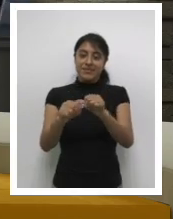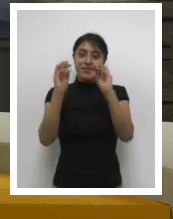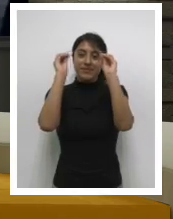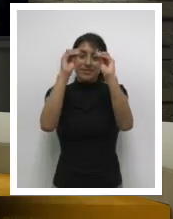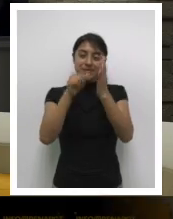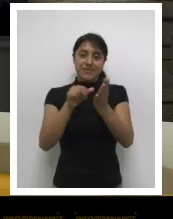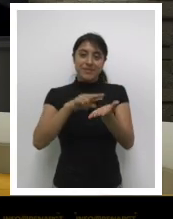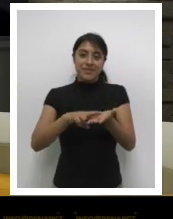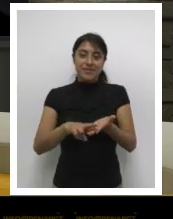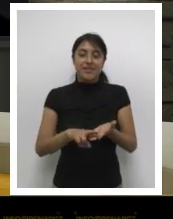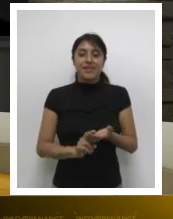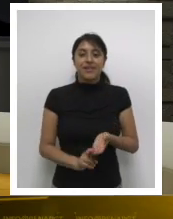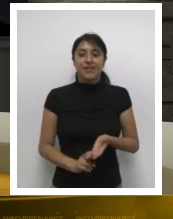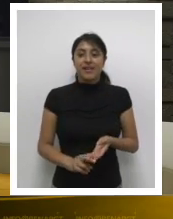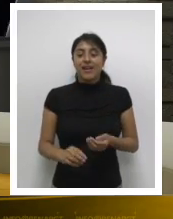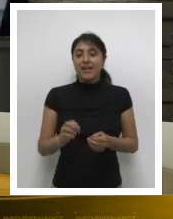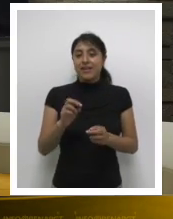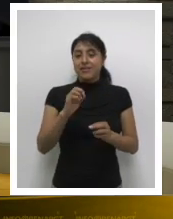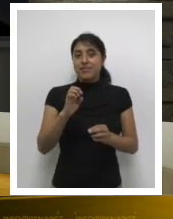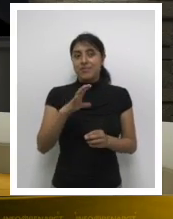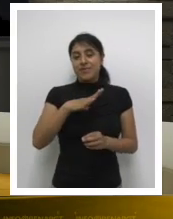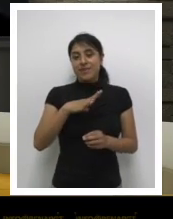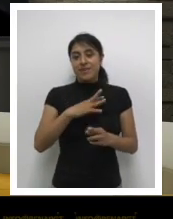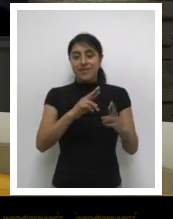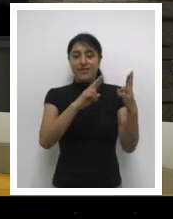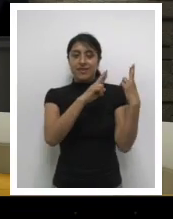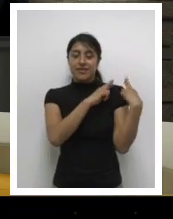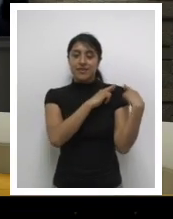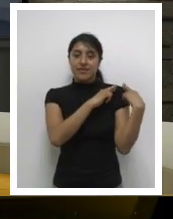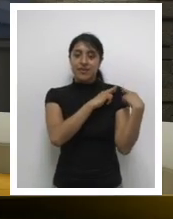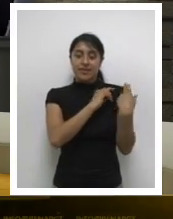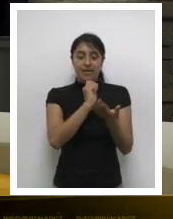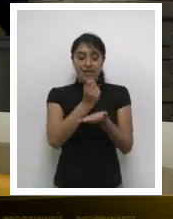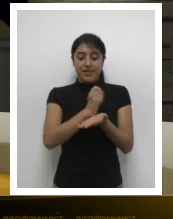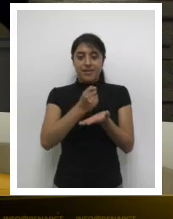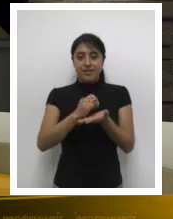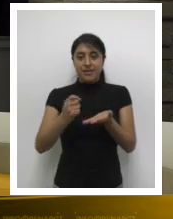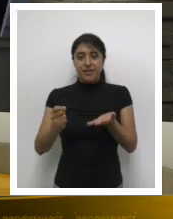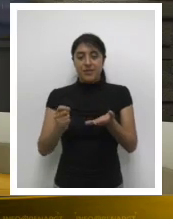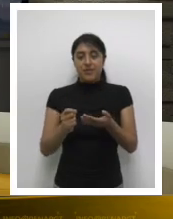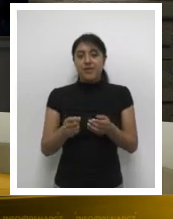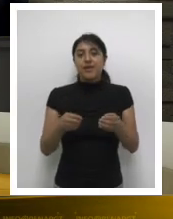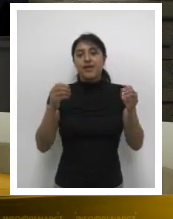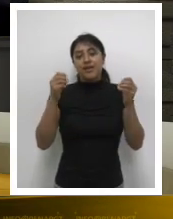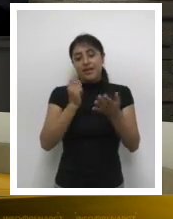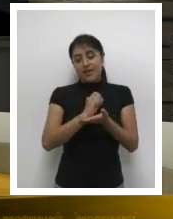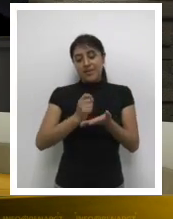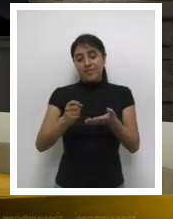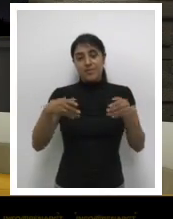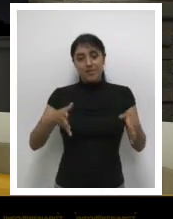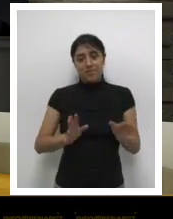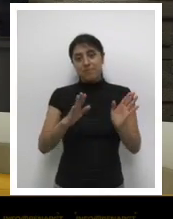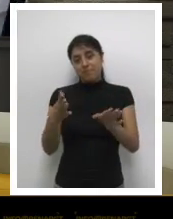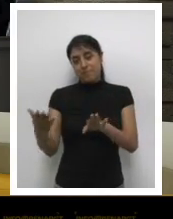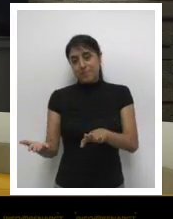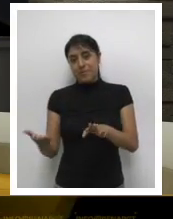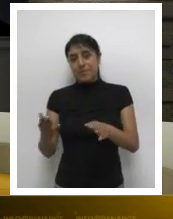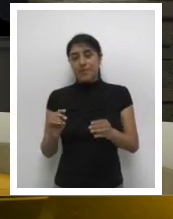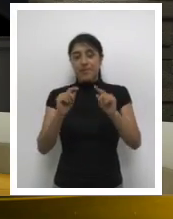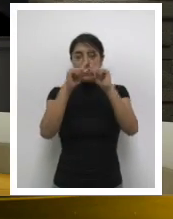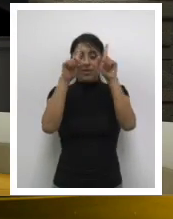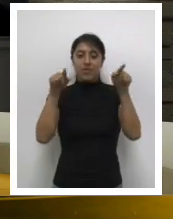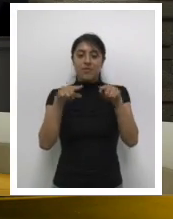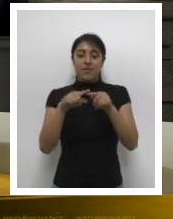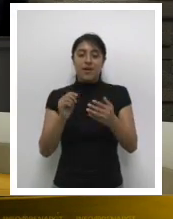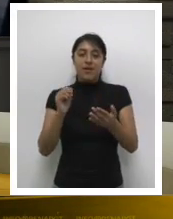nota, pues RENAP es la entidad encargada de organizar y mantener el registro civil de las personas naturales dentro de un marco legal que